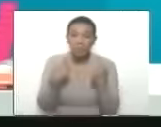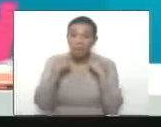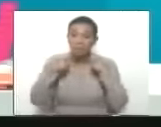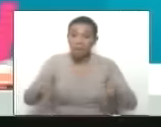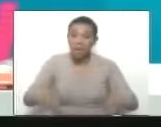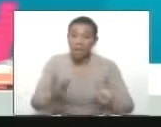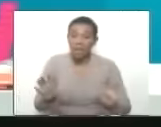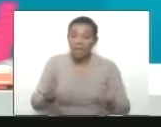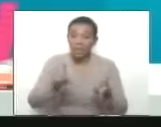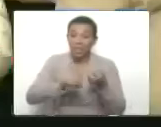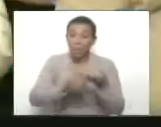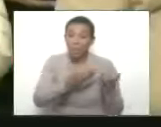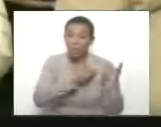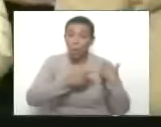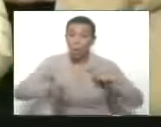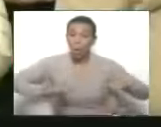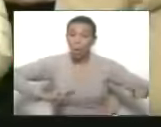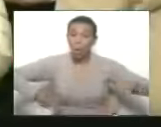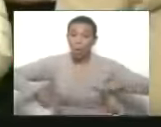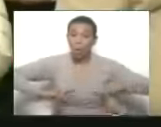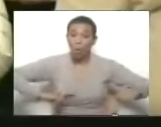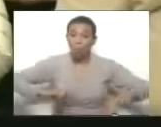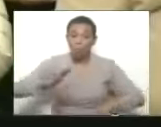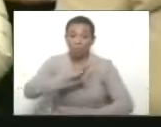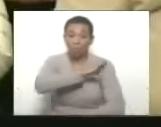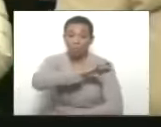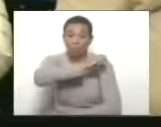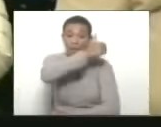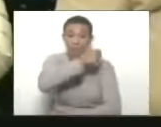Así que Silita, coordinadora jefa.